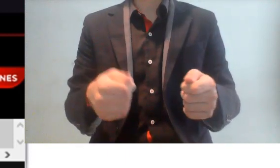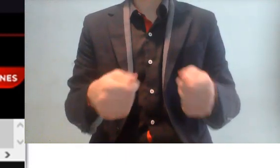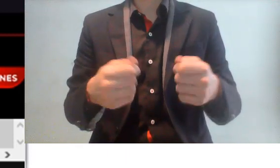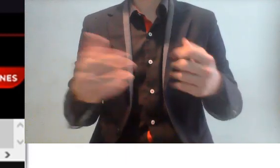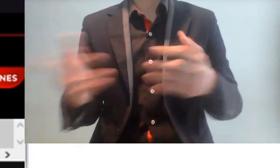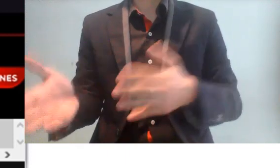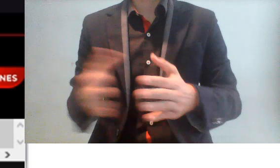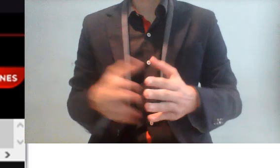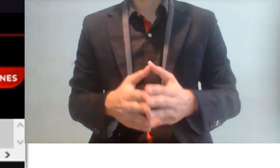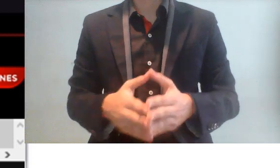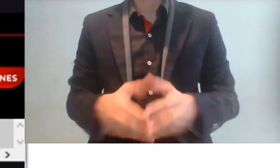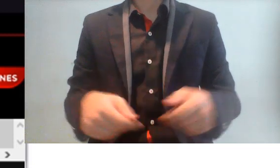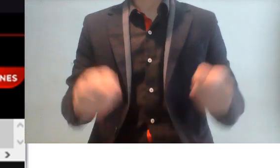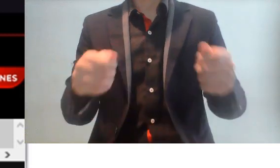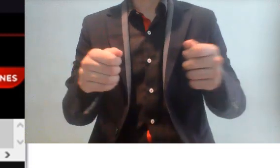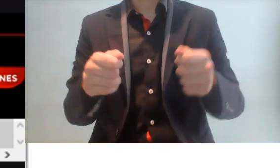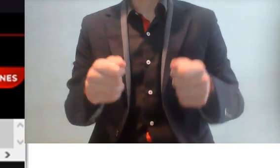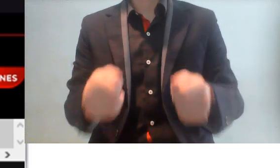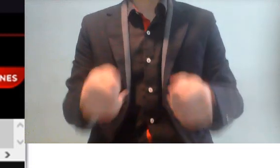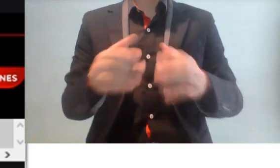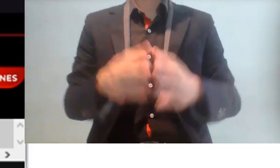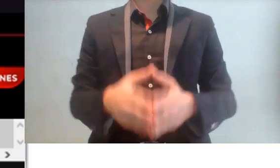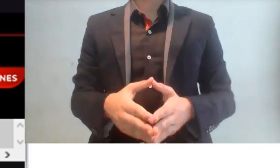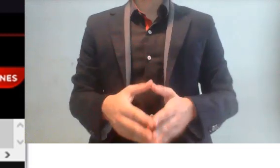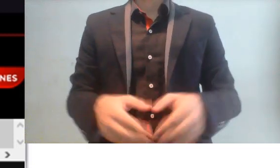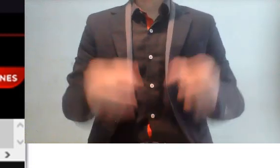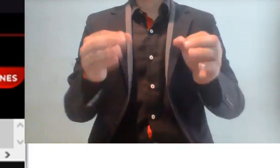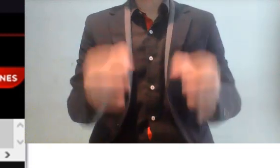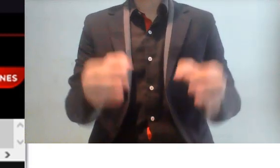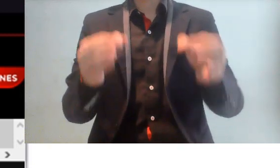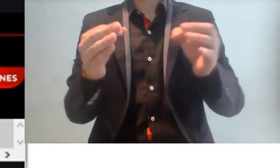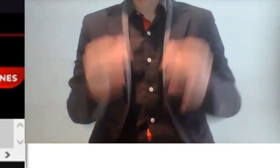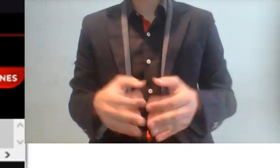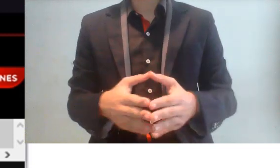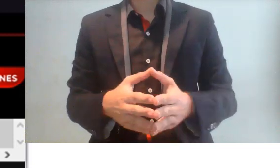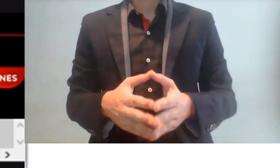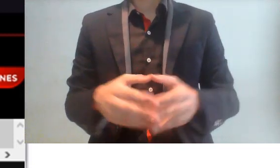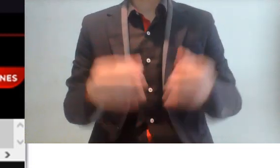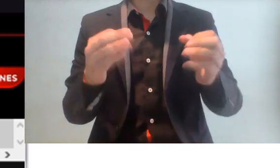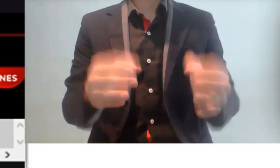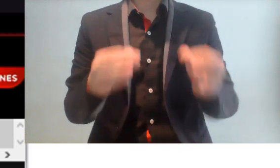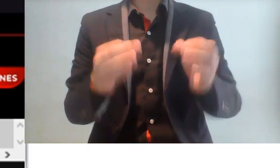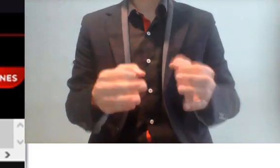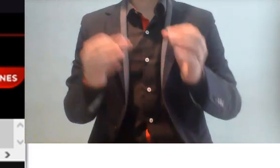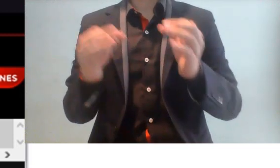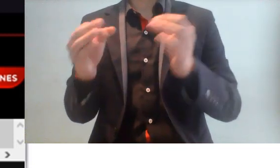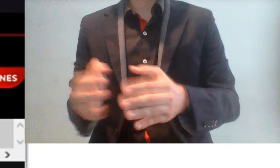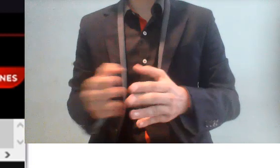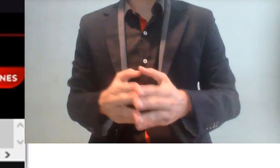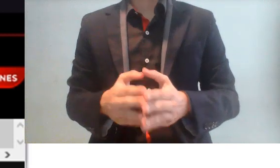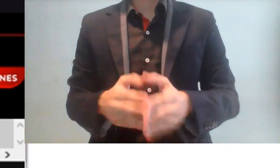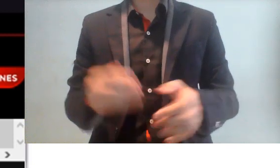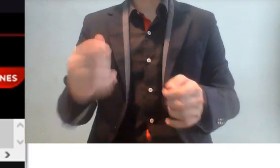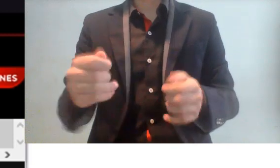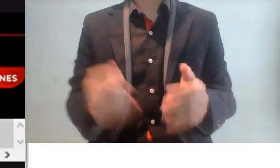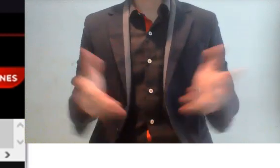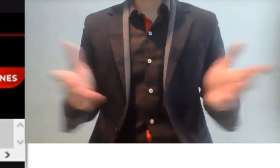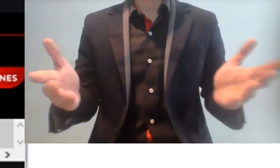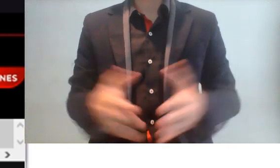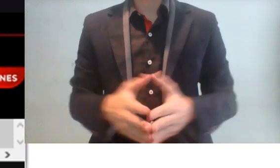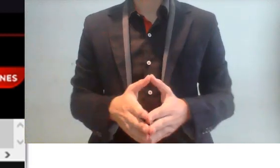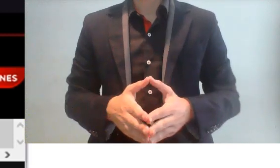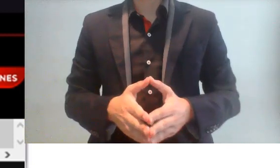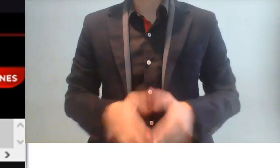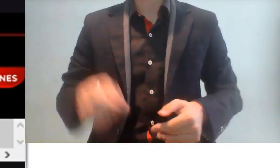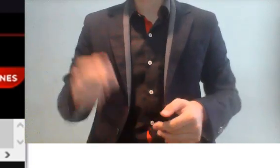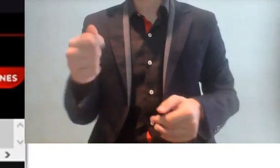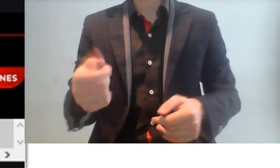para vivir al resto que le queda de vida. Mientras en la Suprema Corte existe un fideicomiso de más de 2 mil millones de pesos que iba destinado para